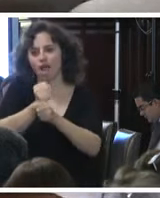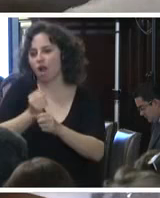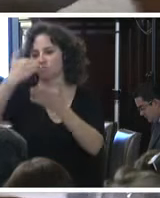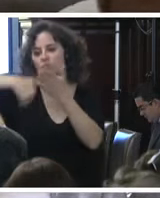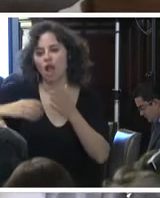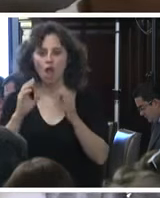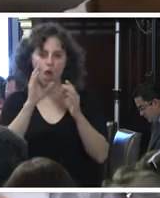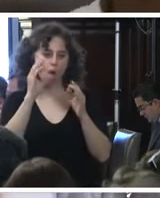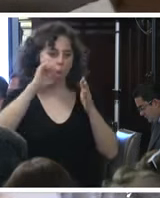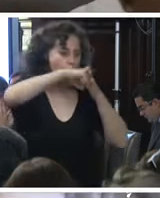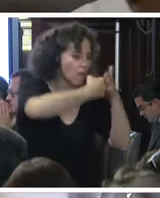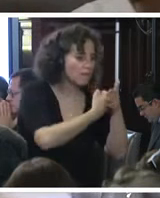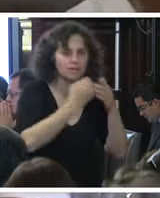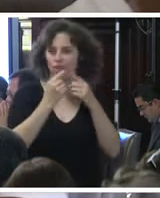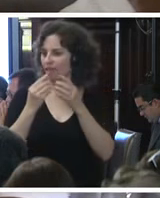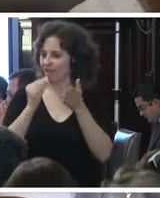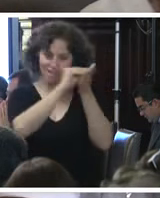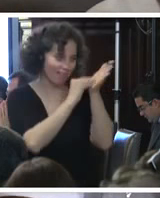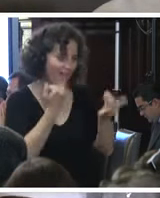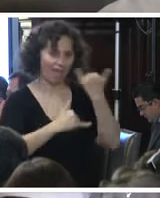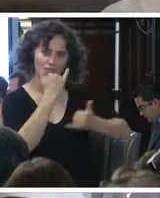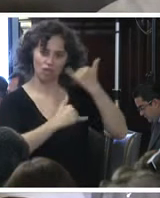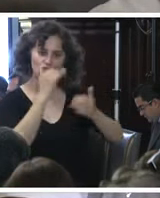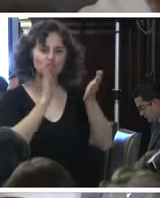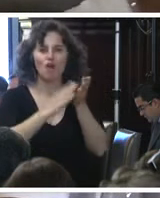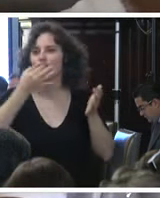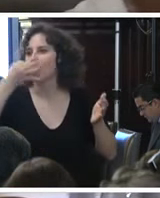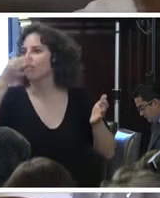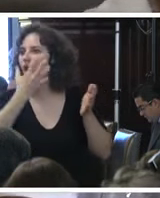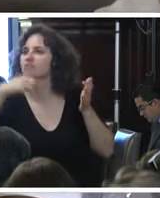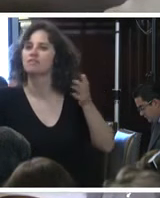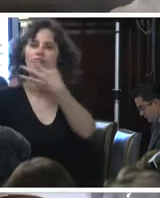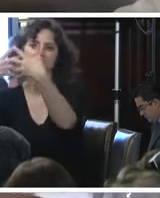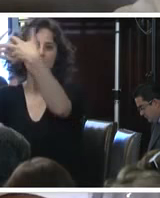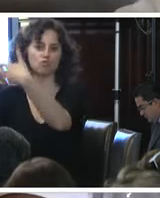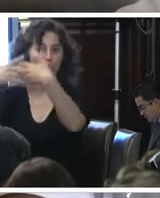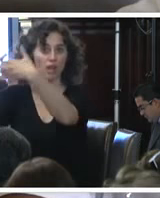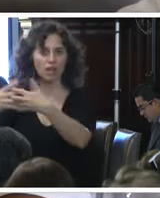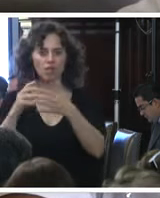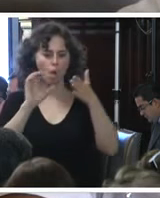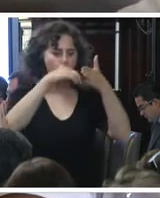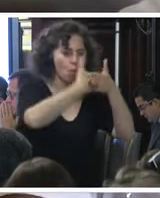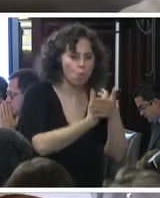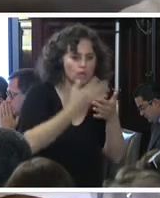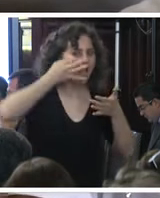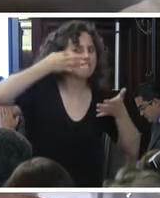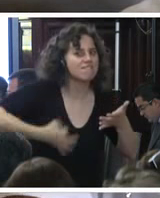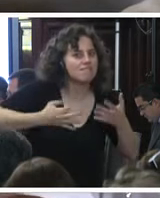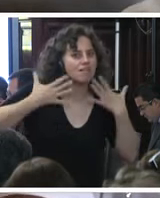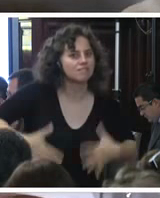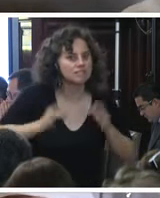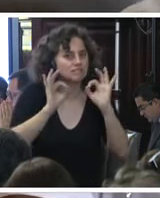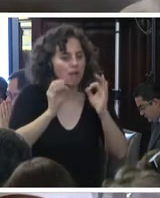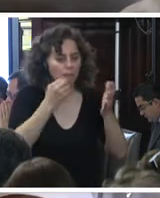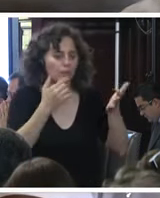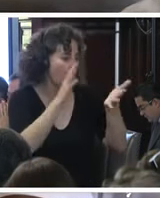ocultamiento de antecedentes sobre el trasiego de droga a Estados Unidos, con el ocultamiento de evidencia física como libretas